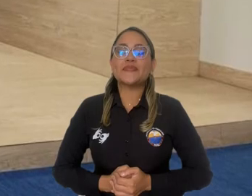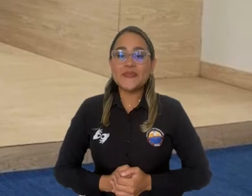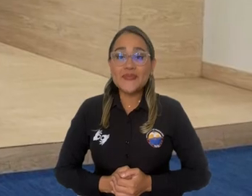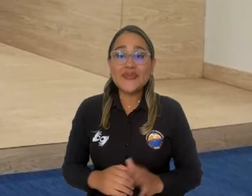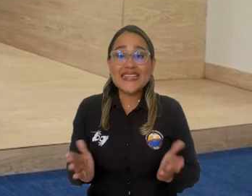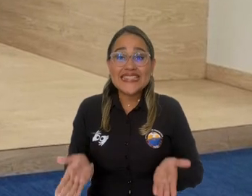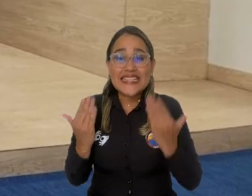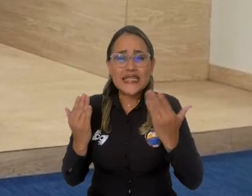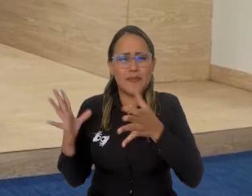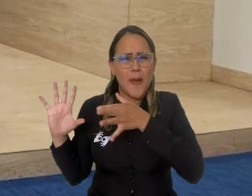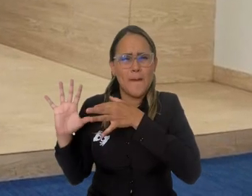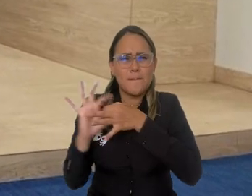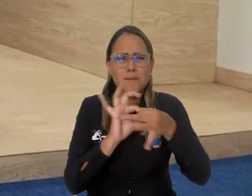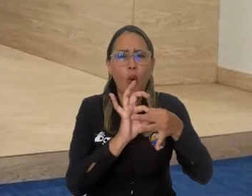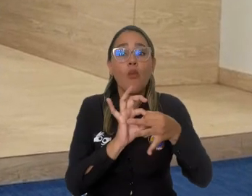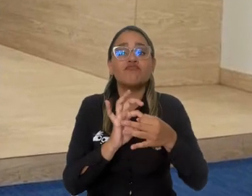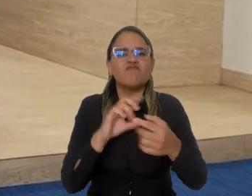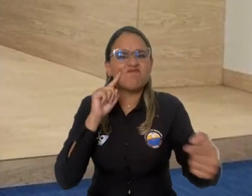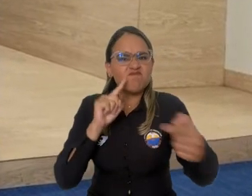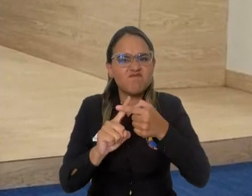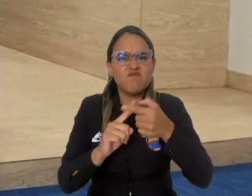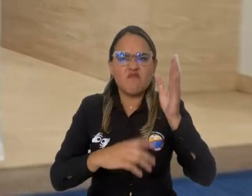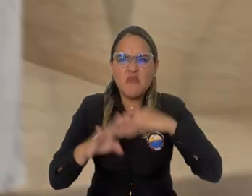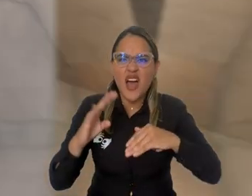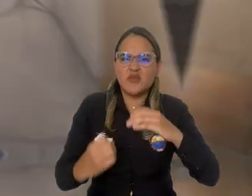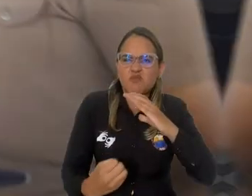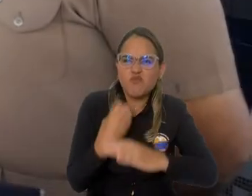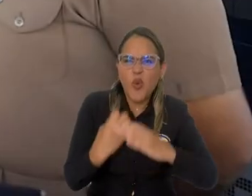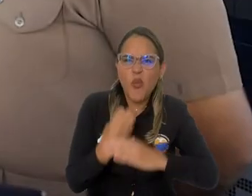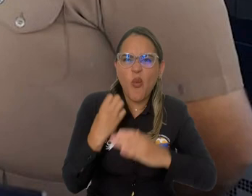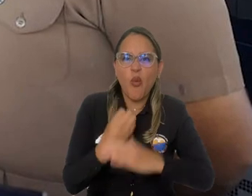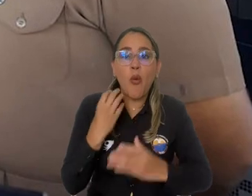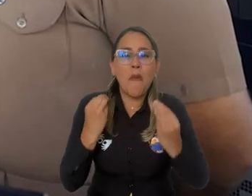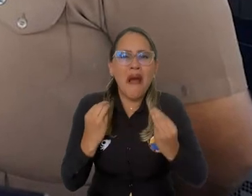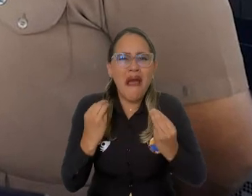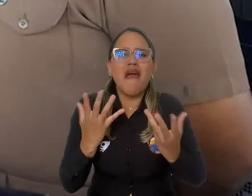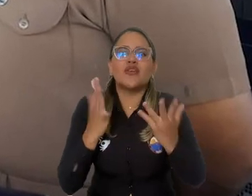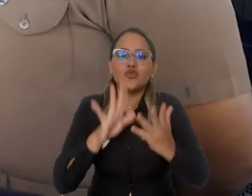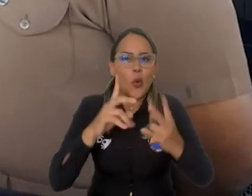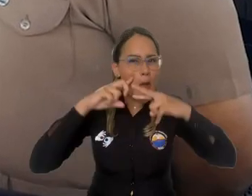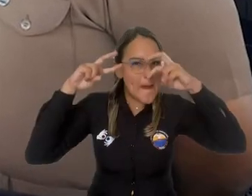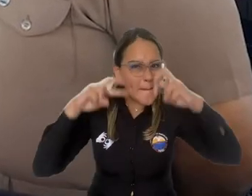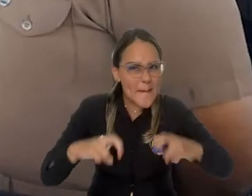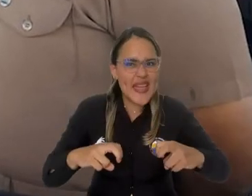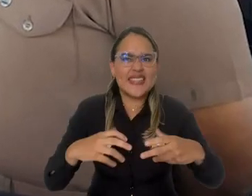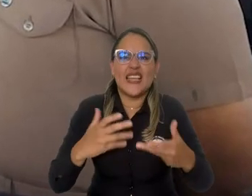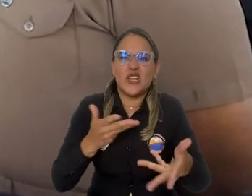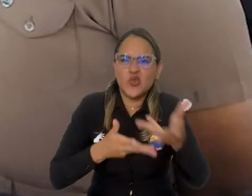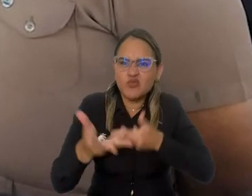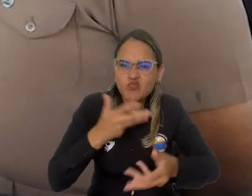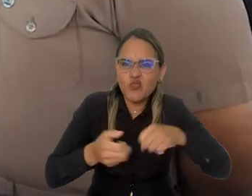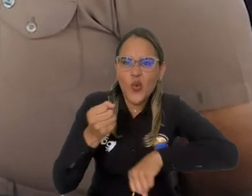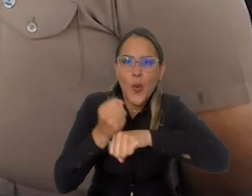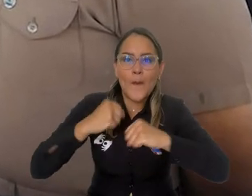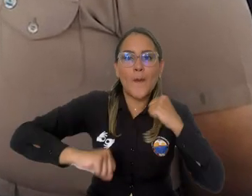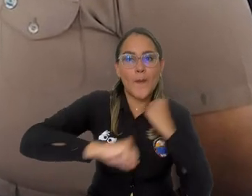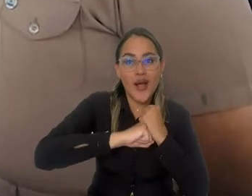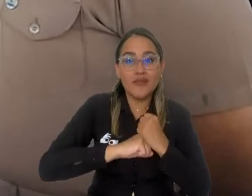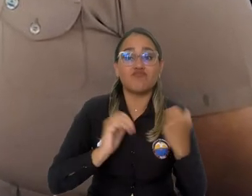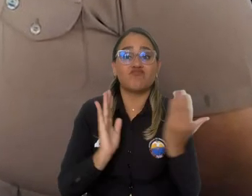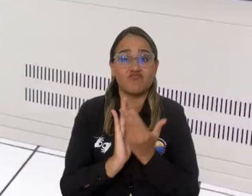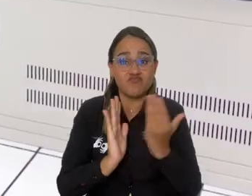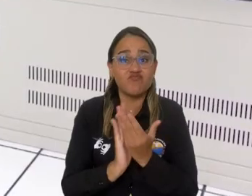Esta es una alianza potencialmente productiva en materia de cooperación, investigación y educación, que incluye la movilidad